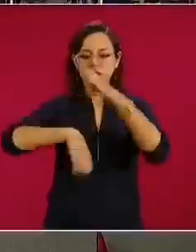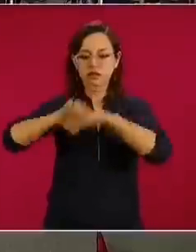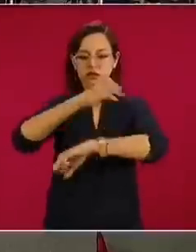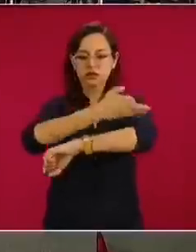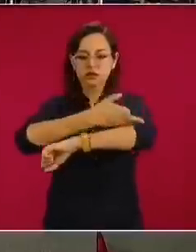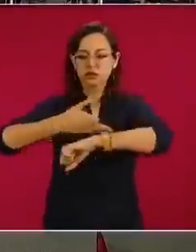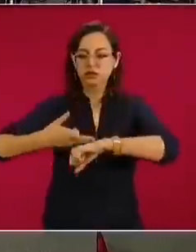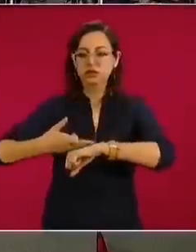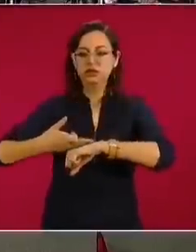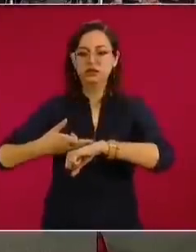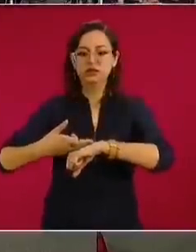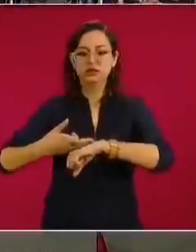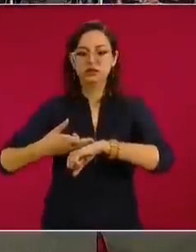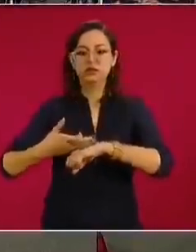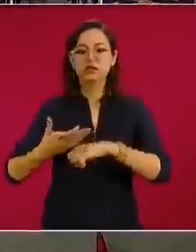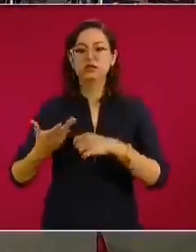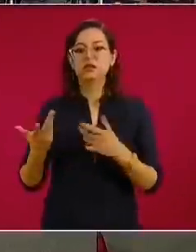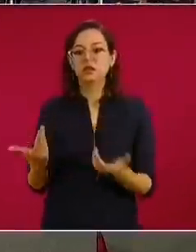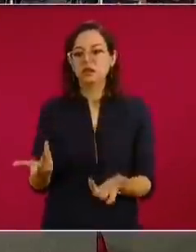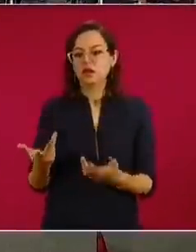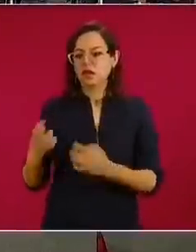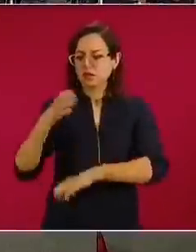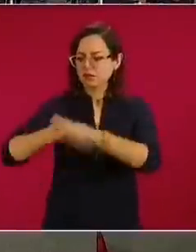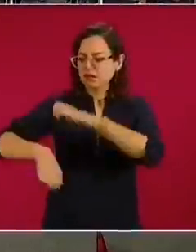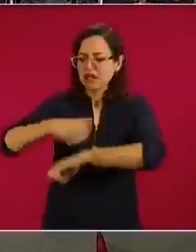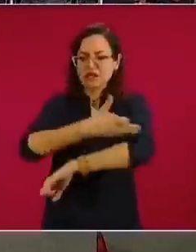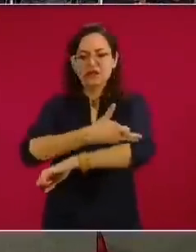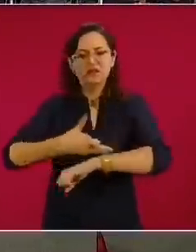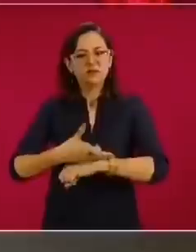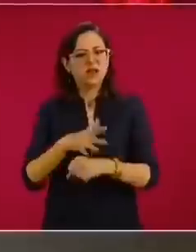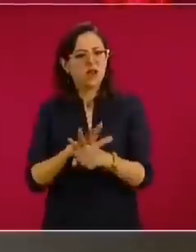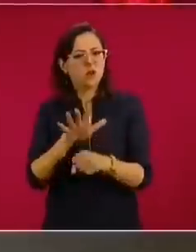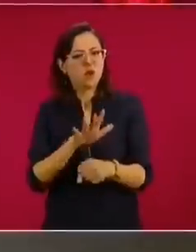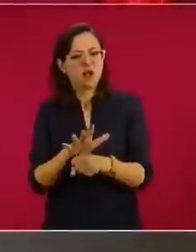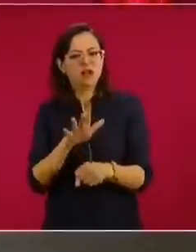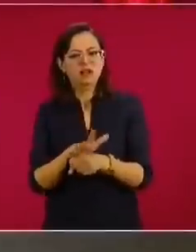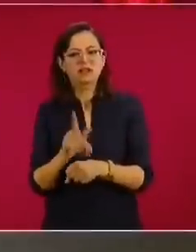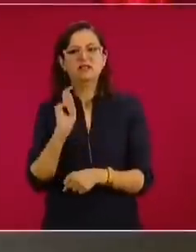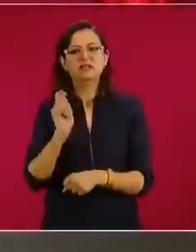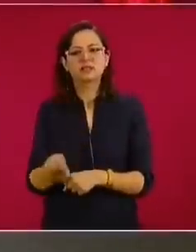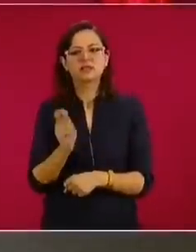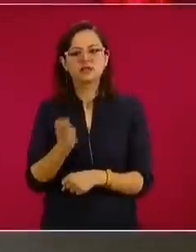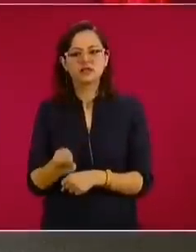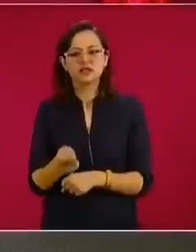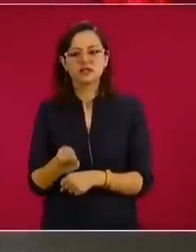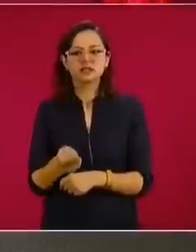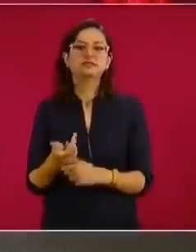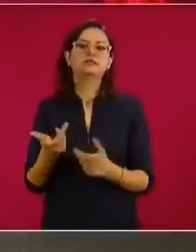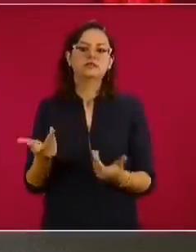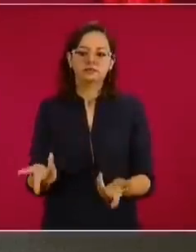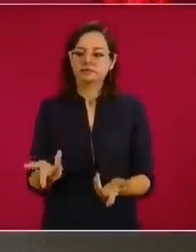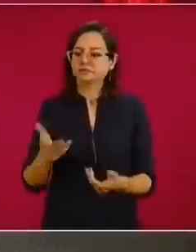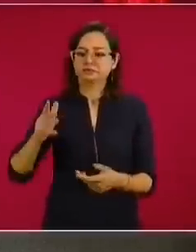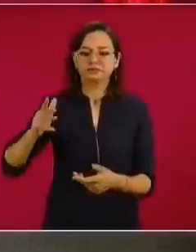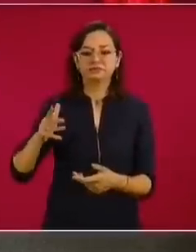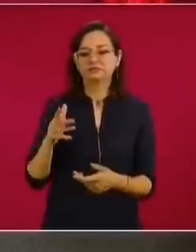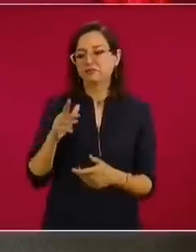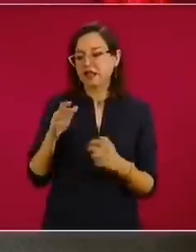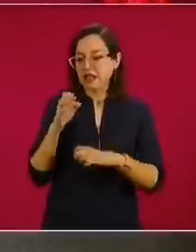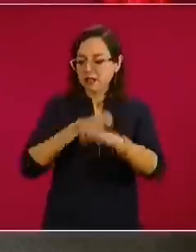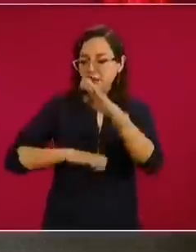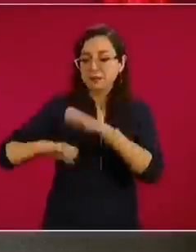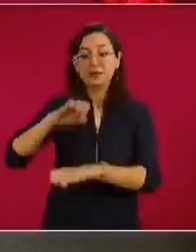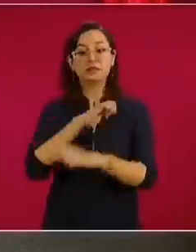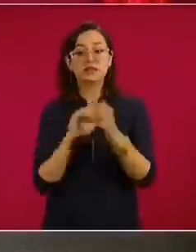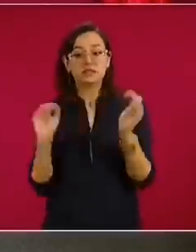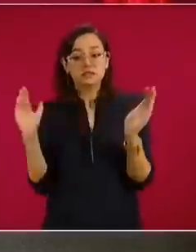familiares. Y cuando nos referimos a las empresas familiares son precisamente estas de las que hablaba Zoe, son empresas